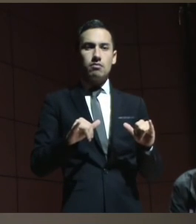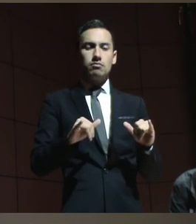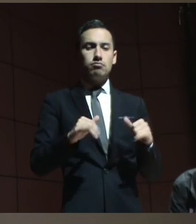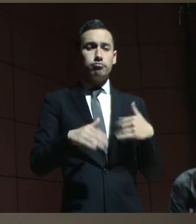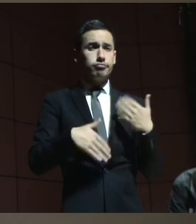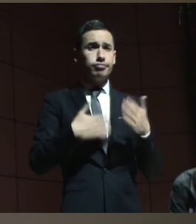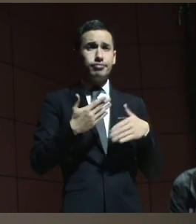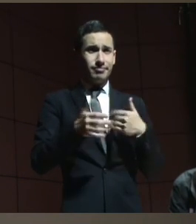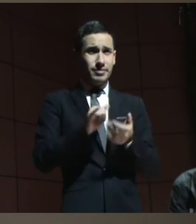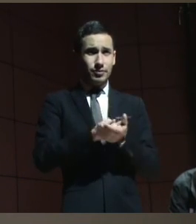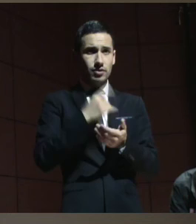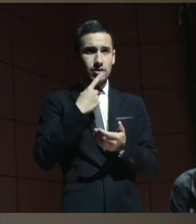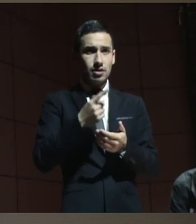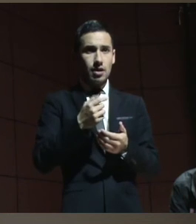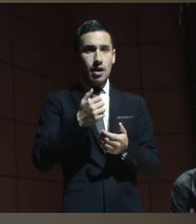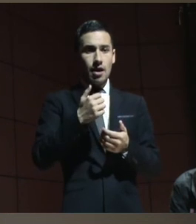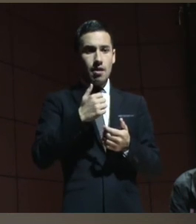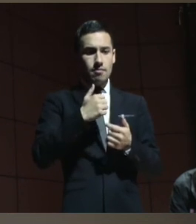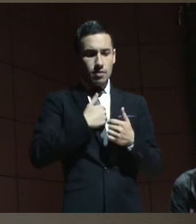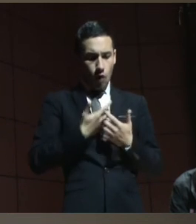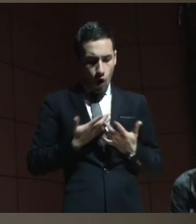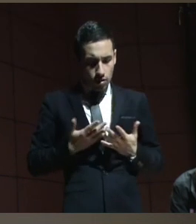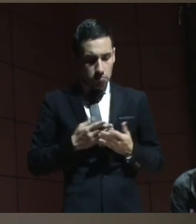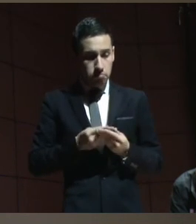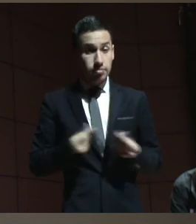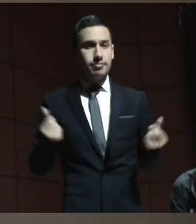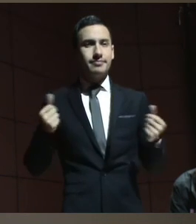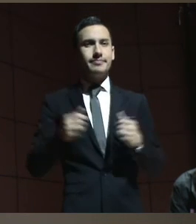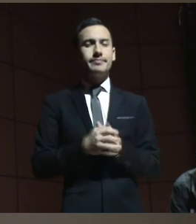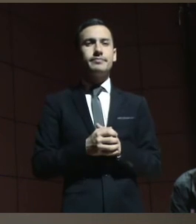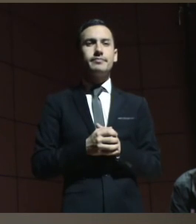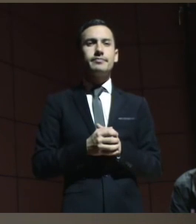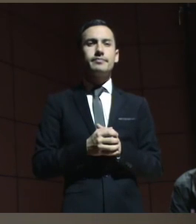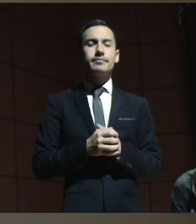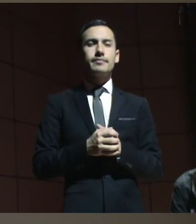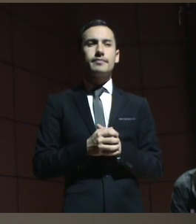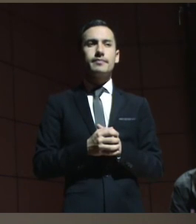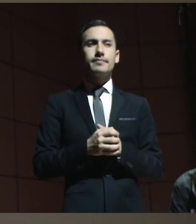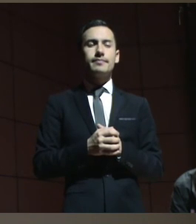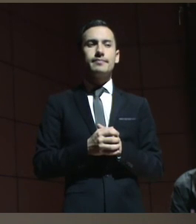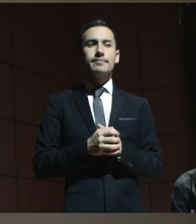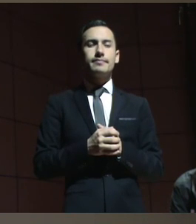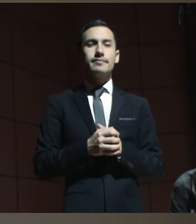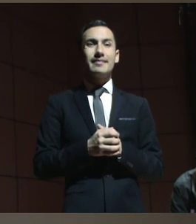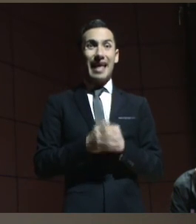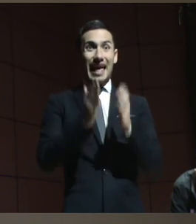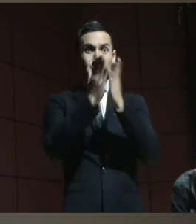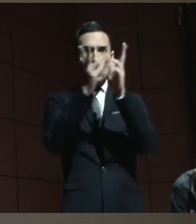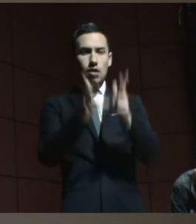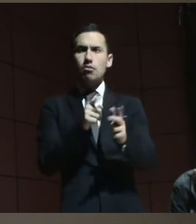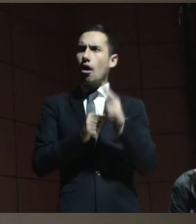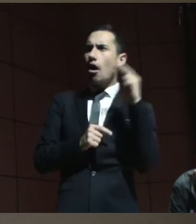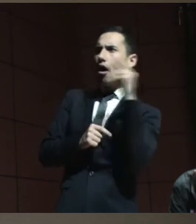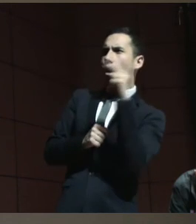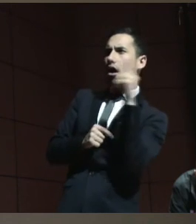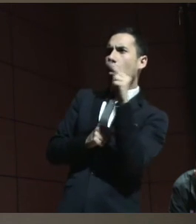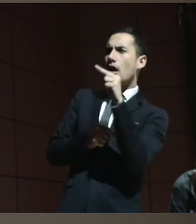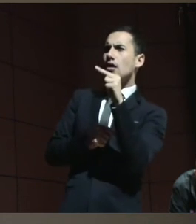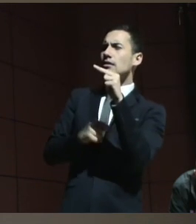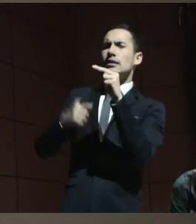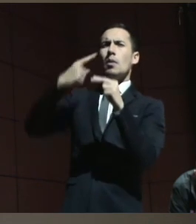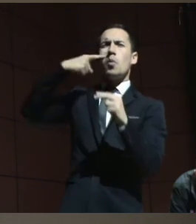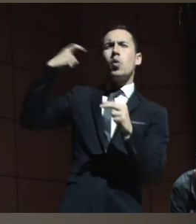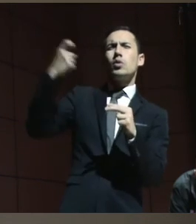fue perdiendo de de su propio Jacobo Fittman este alumno lo buscó por todos los los